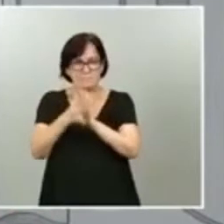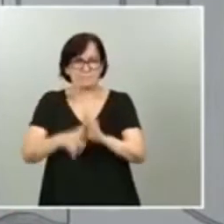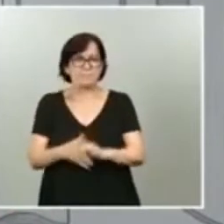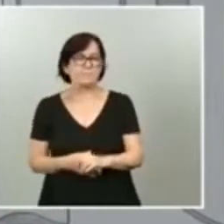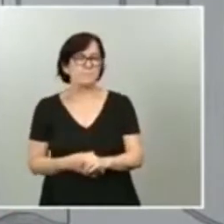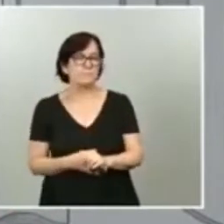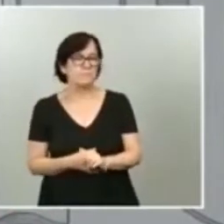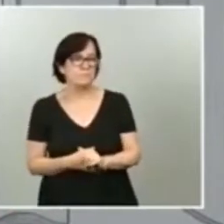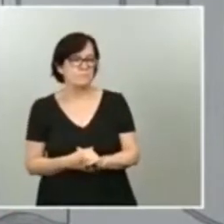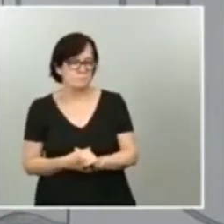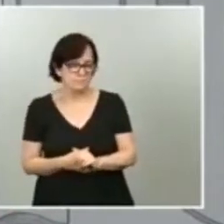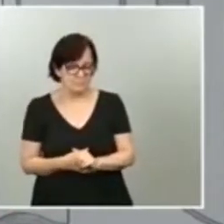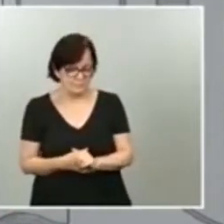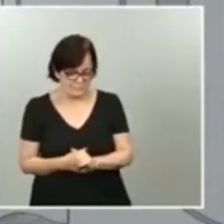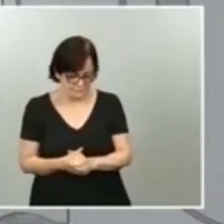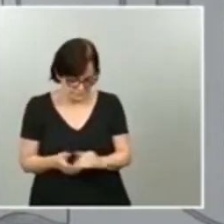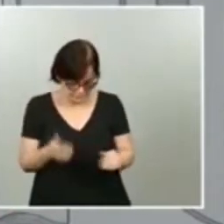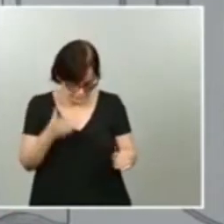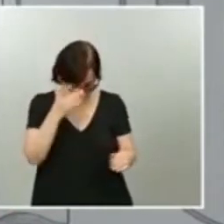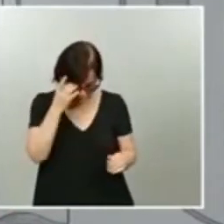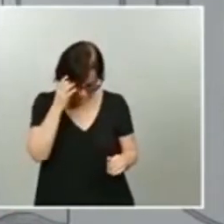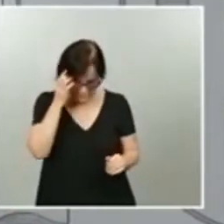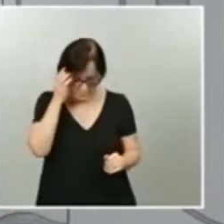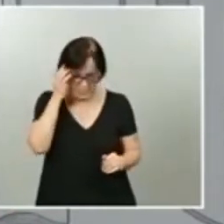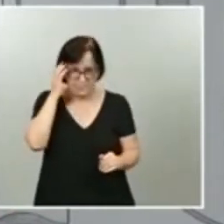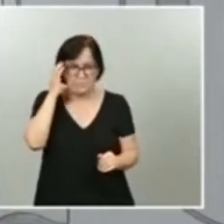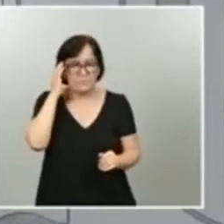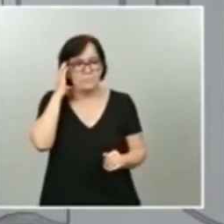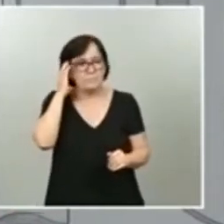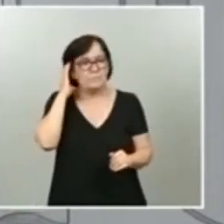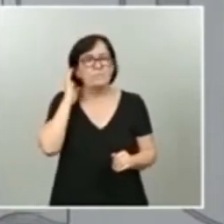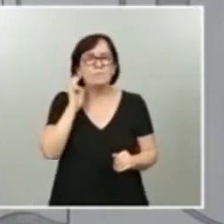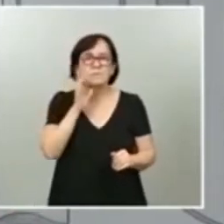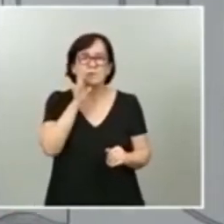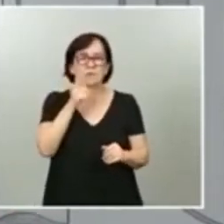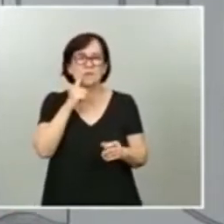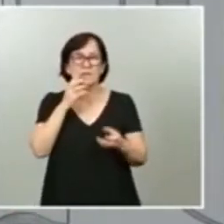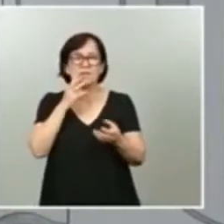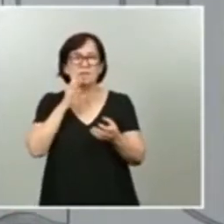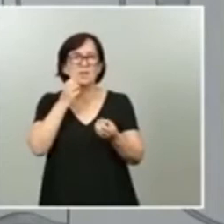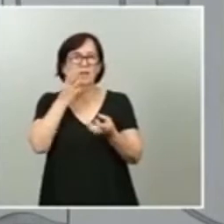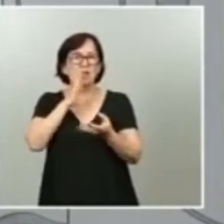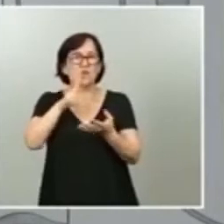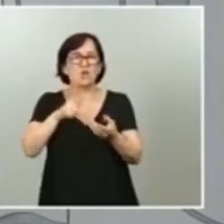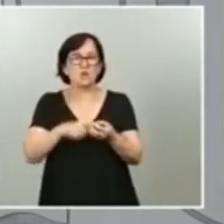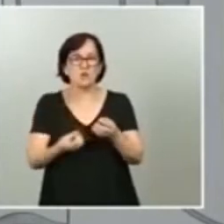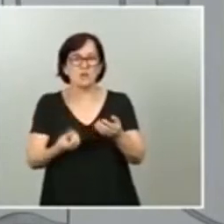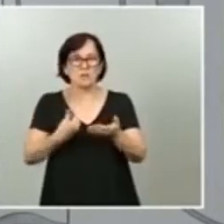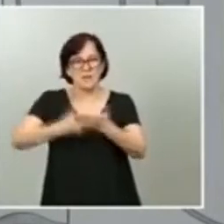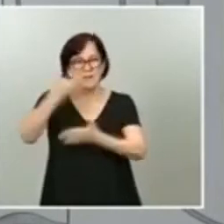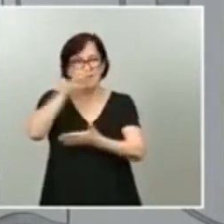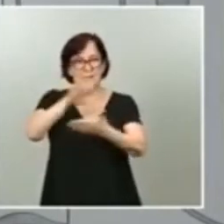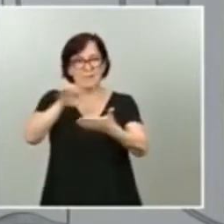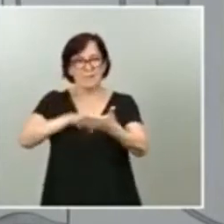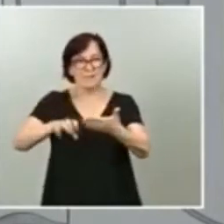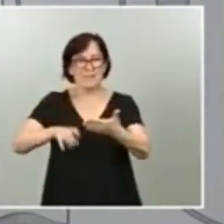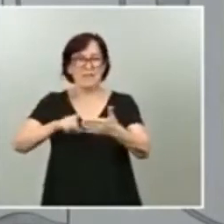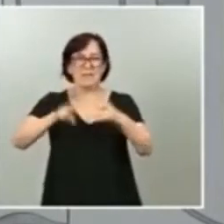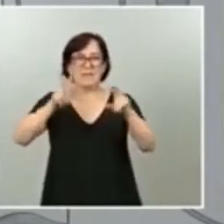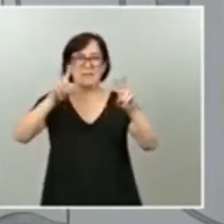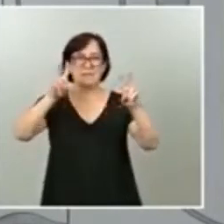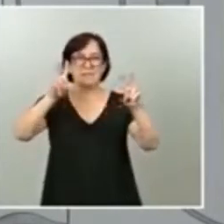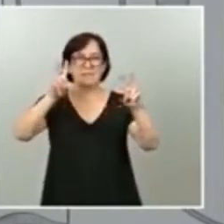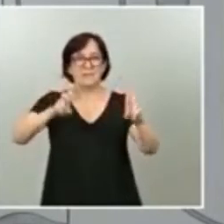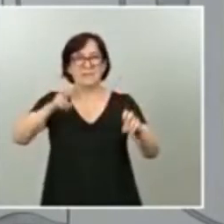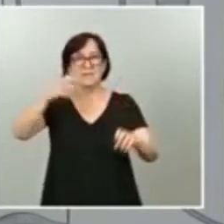a la cuestión que tiene que ver con las noticias aparecidas en relación con el rey emérito, saben que